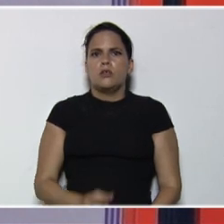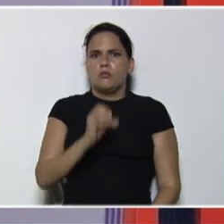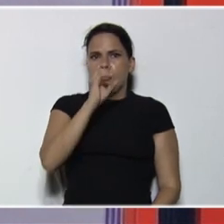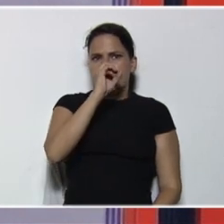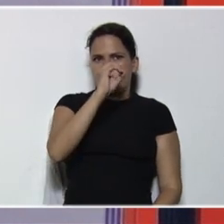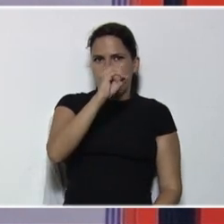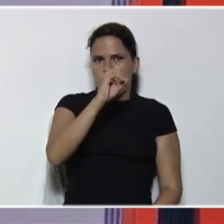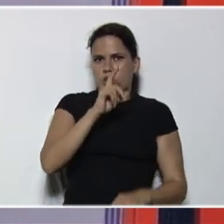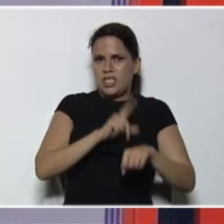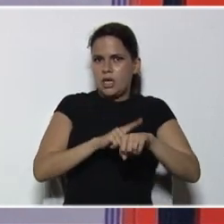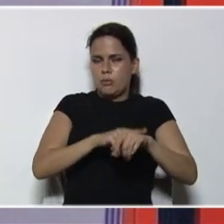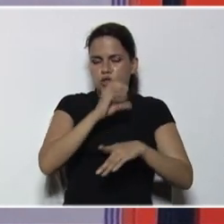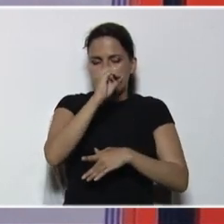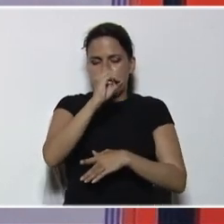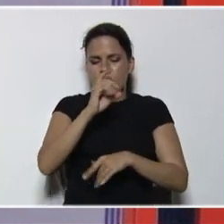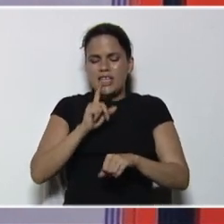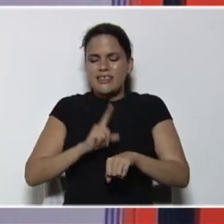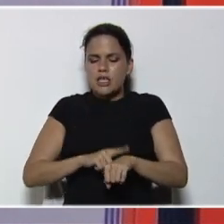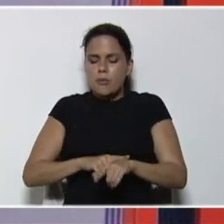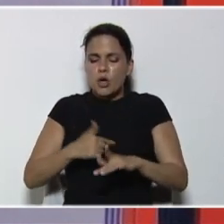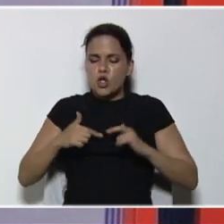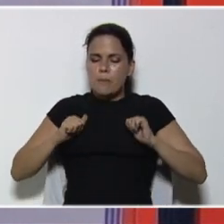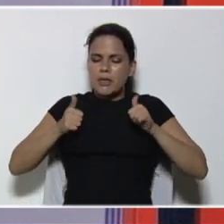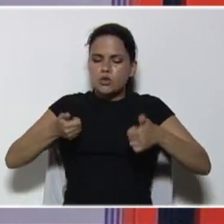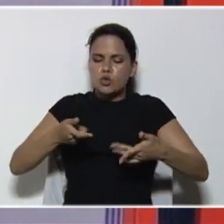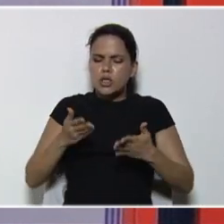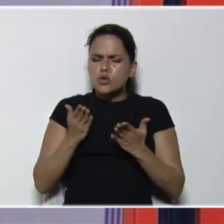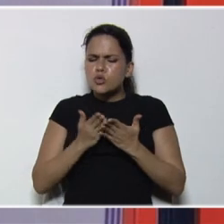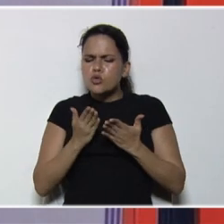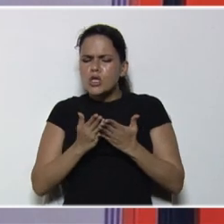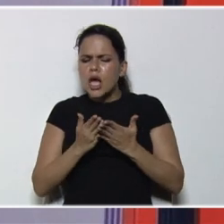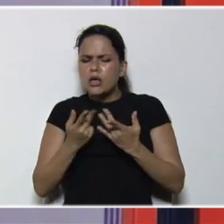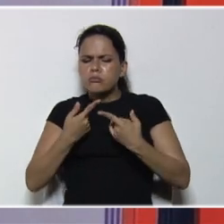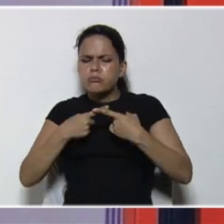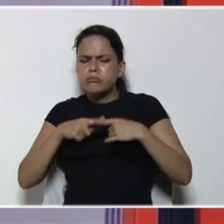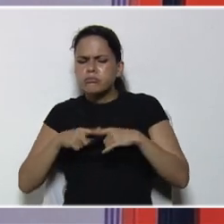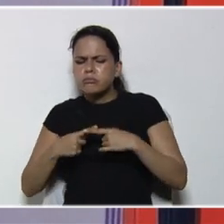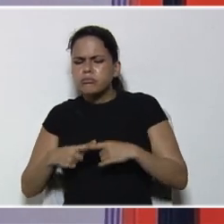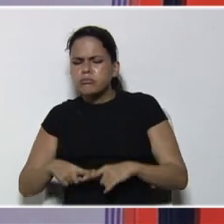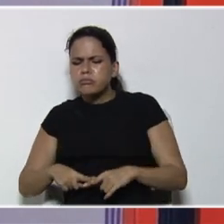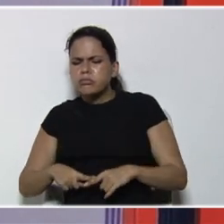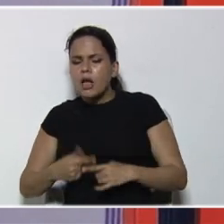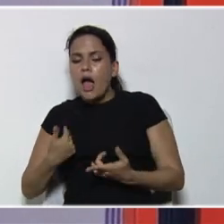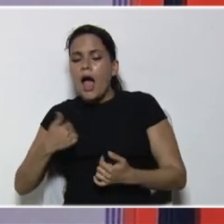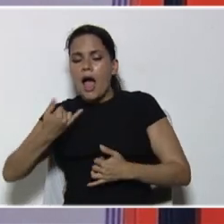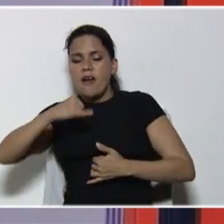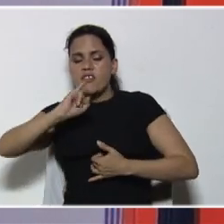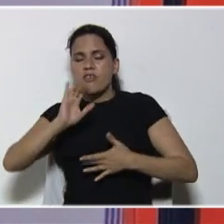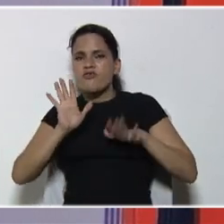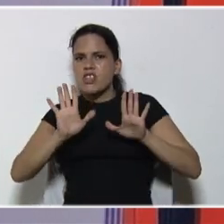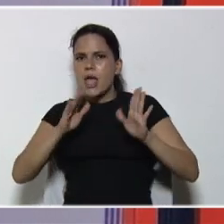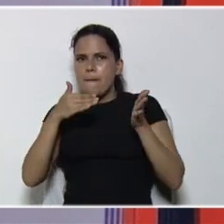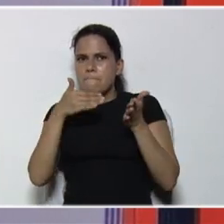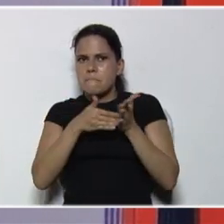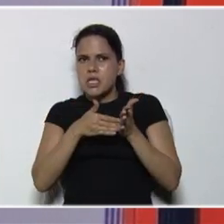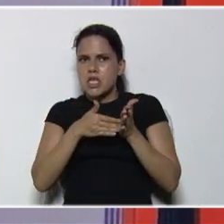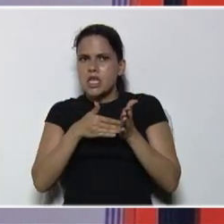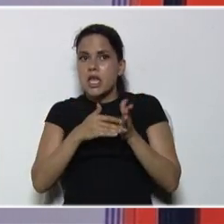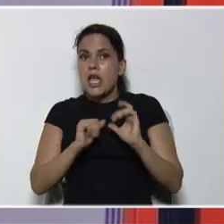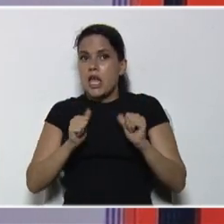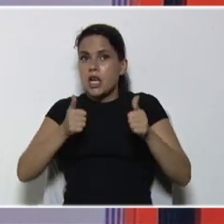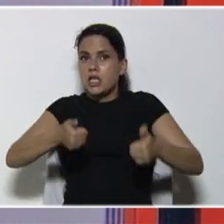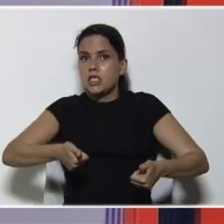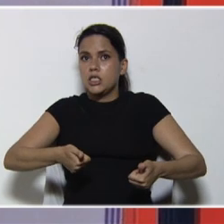empiezo, estudiar, el fenómeno, habían 10.000 bacterias, que es el inicio, por eso el tiempo cero,